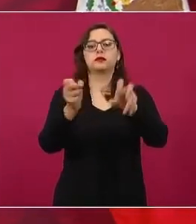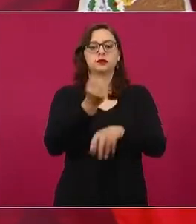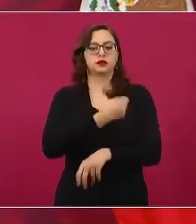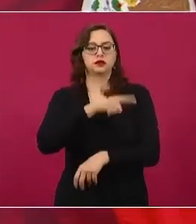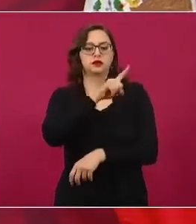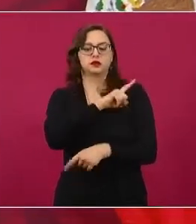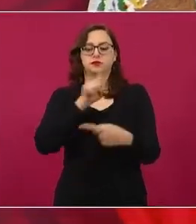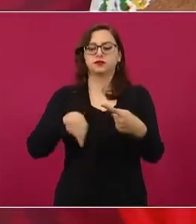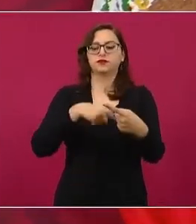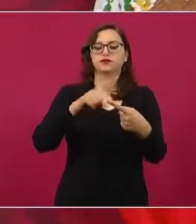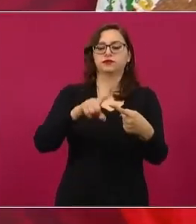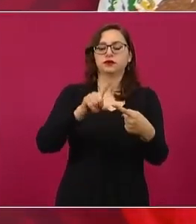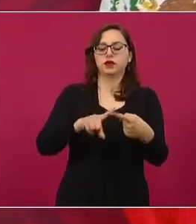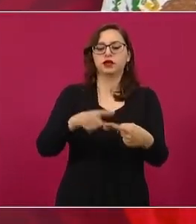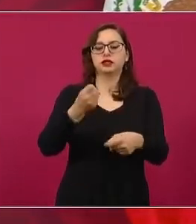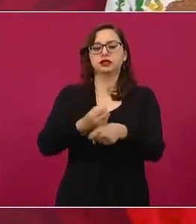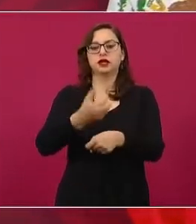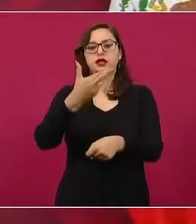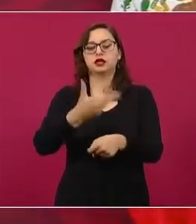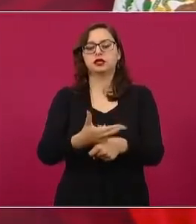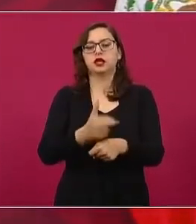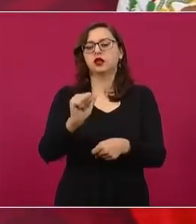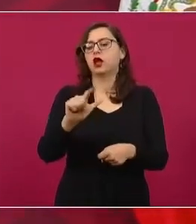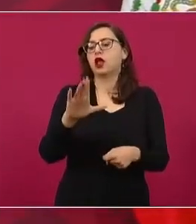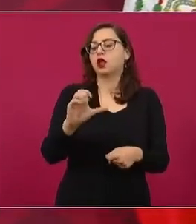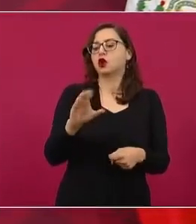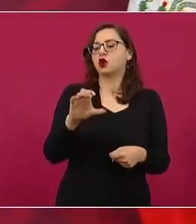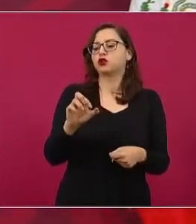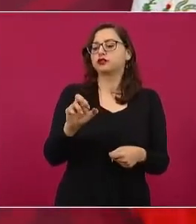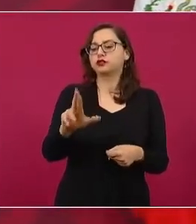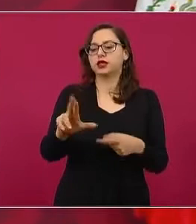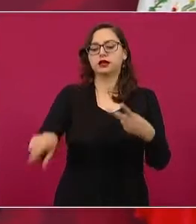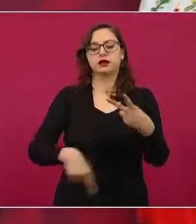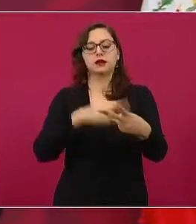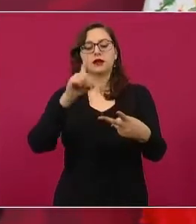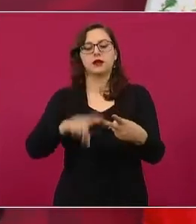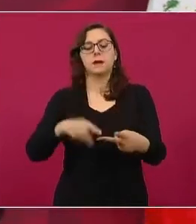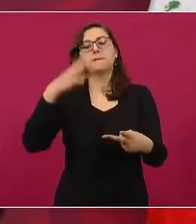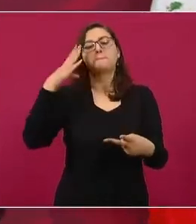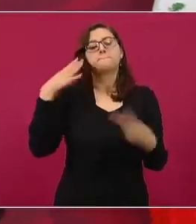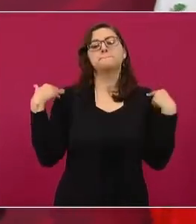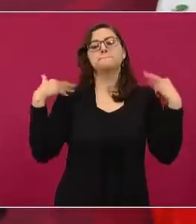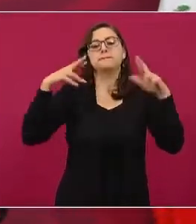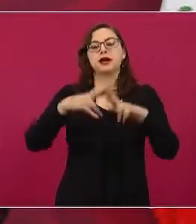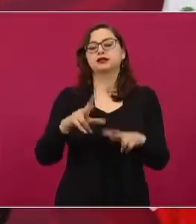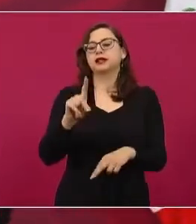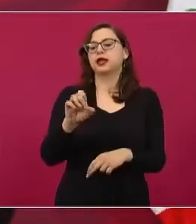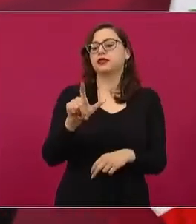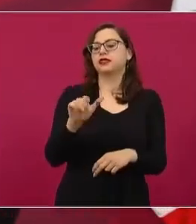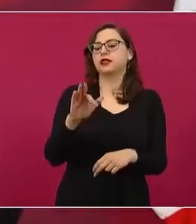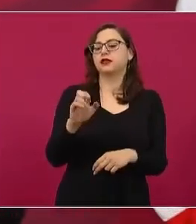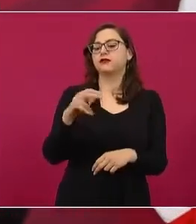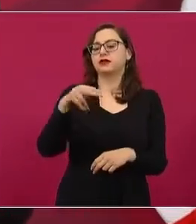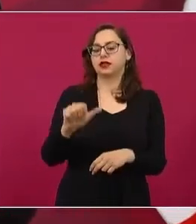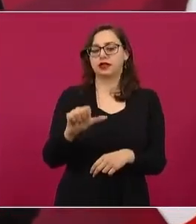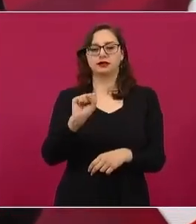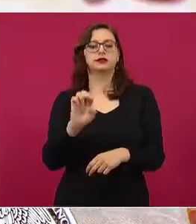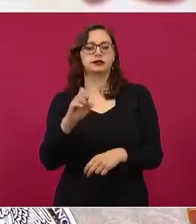Alcocer Varela, secretario de Salud, posteriormente la maestra Delfina Gómez Álvarez, secretaria de Educación Pública,